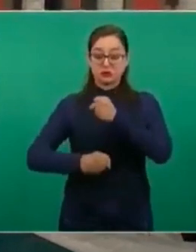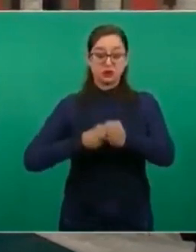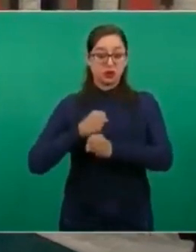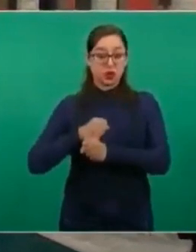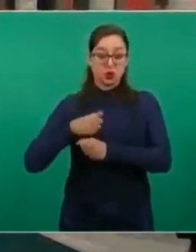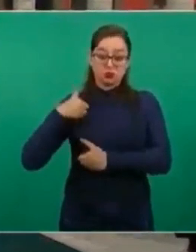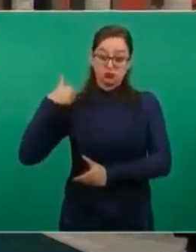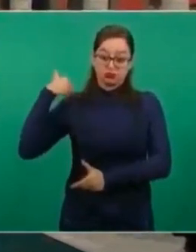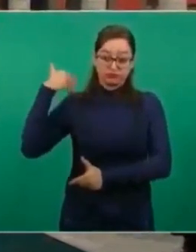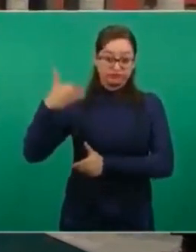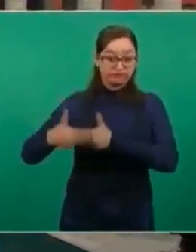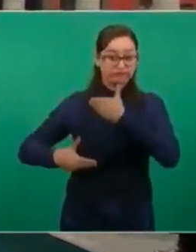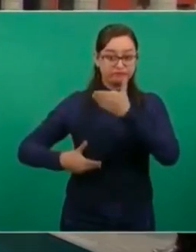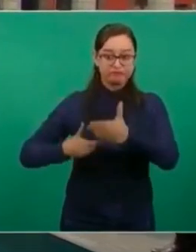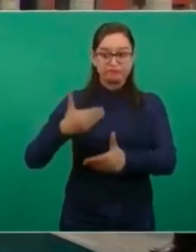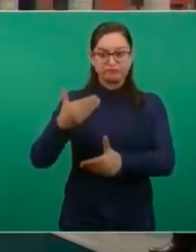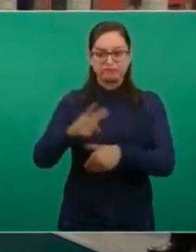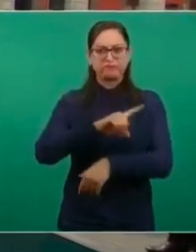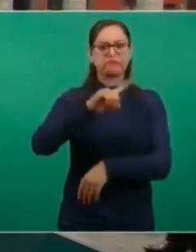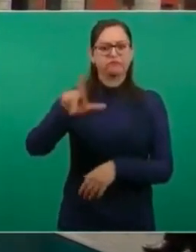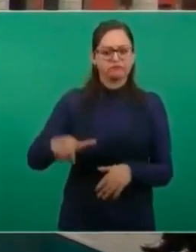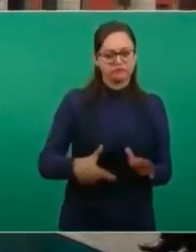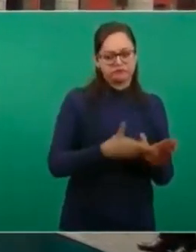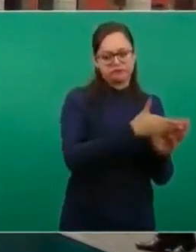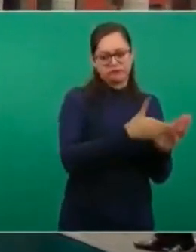neoliberal.